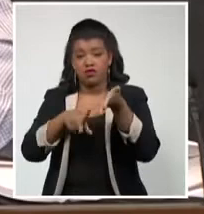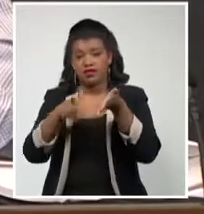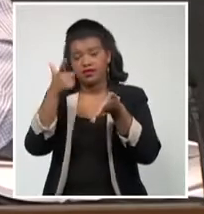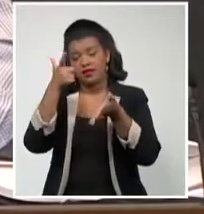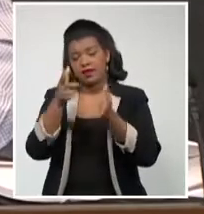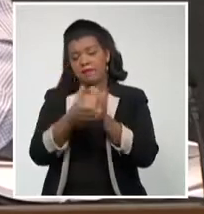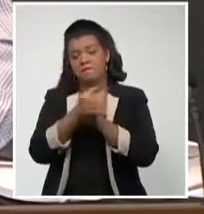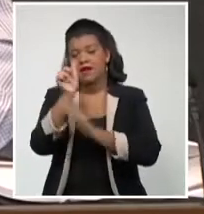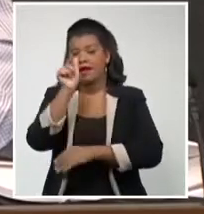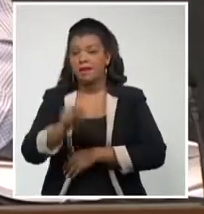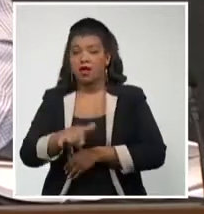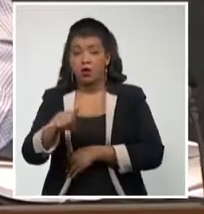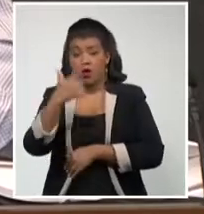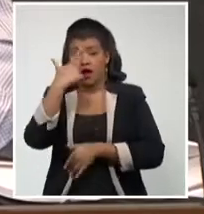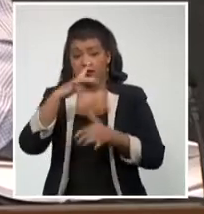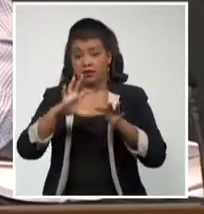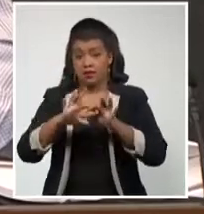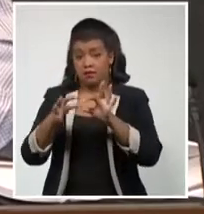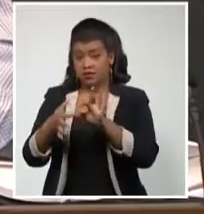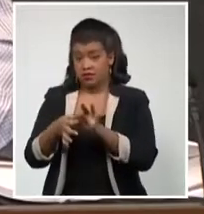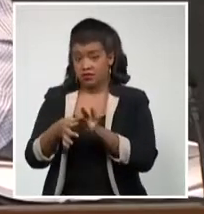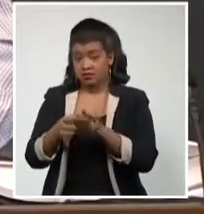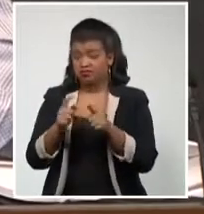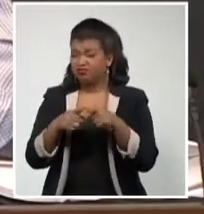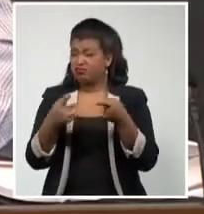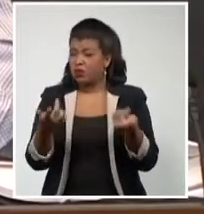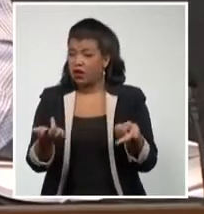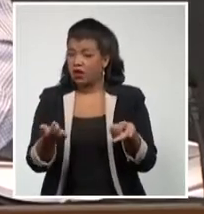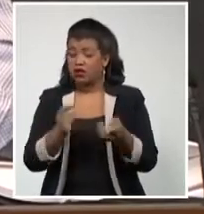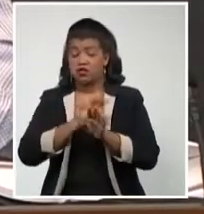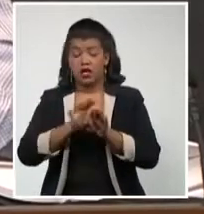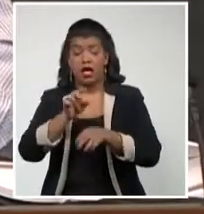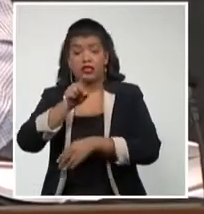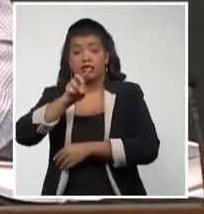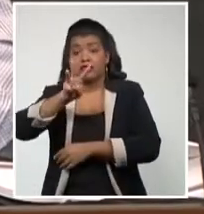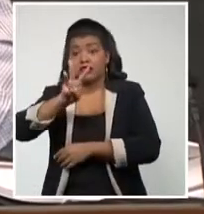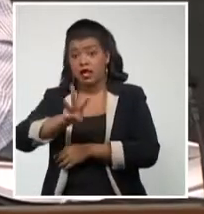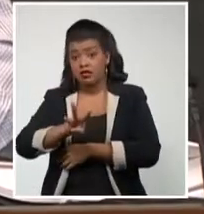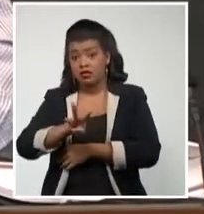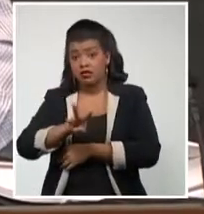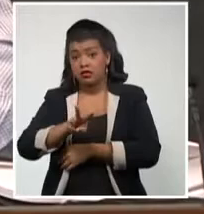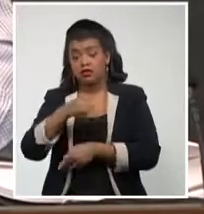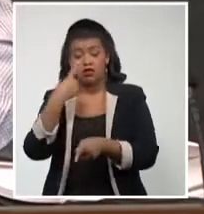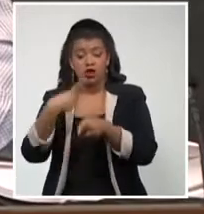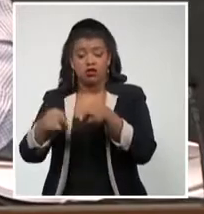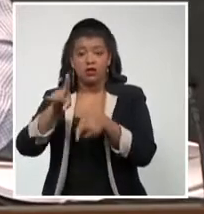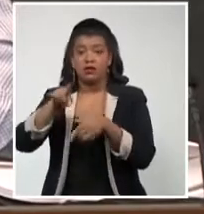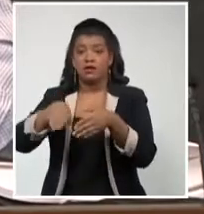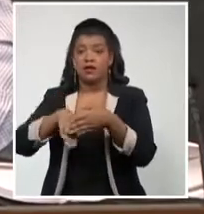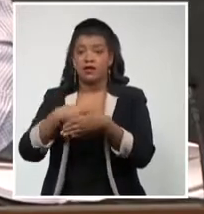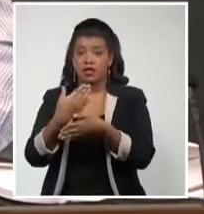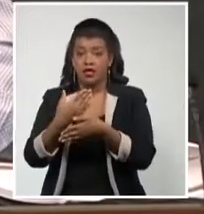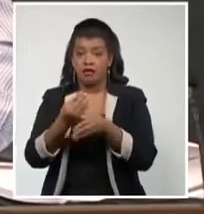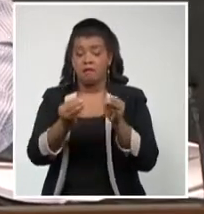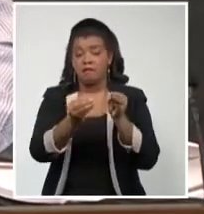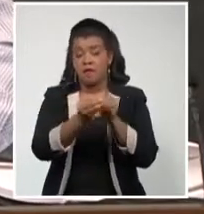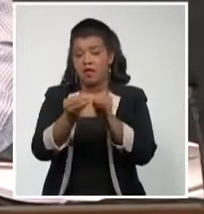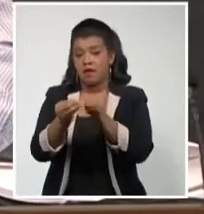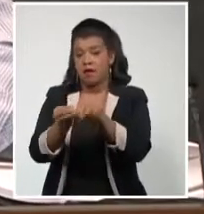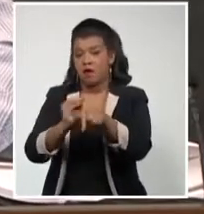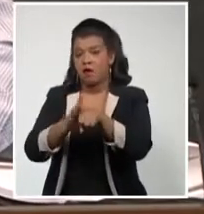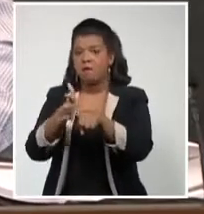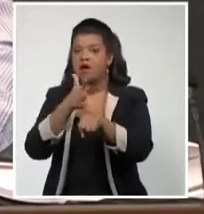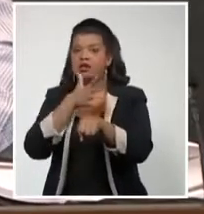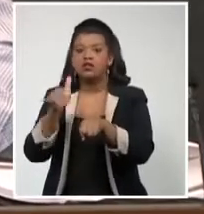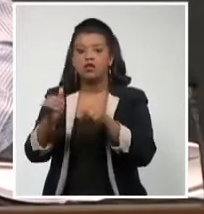Artemisa, teniendo en cuenta que llevan 13 y 9 días respectivamente con indicadores de fase 3, que